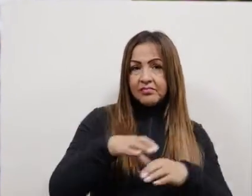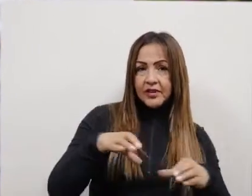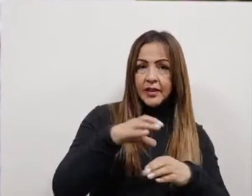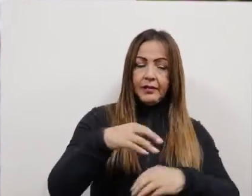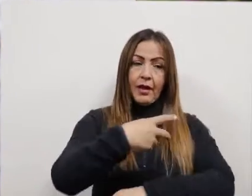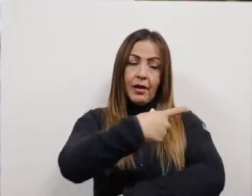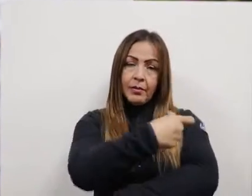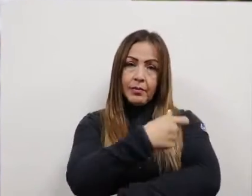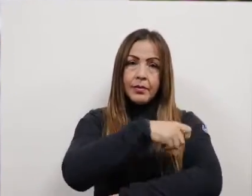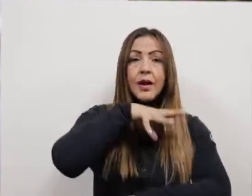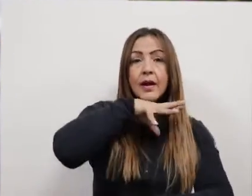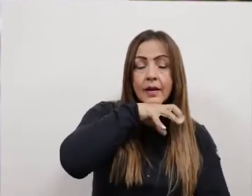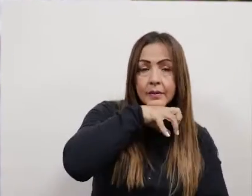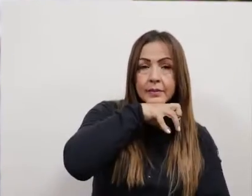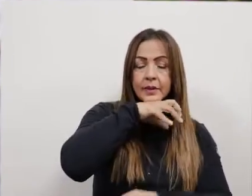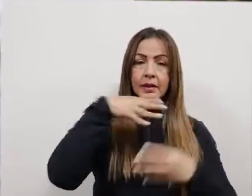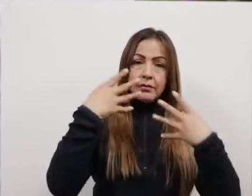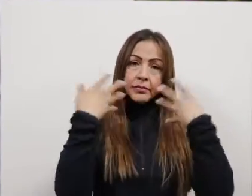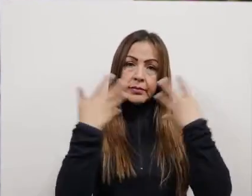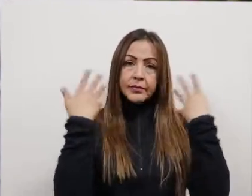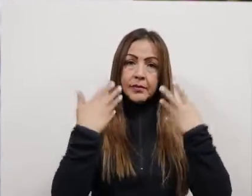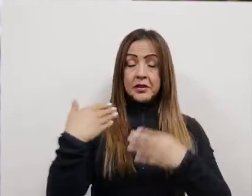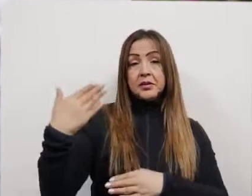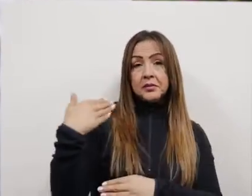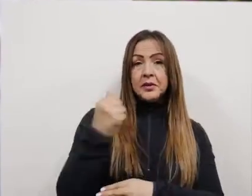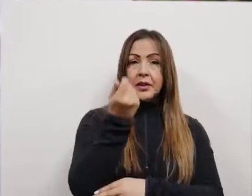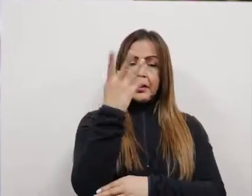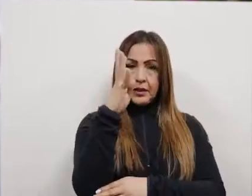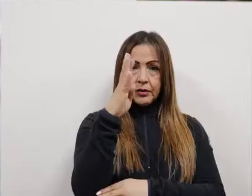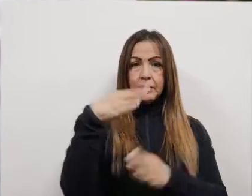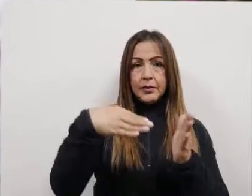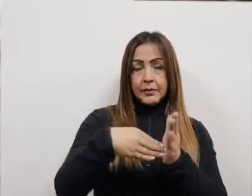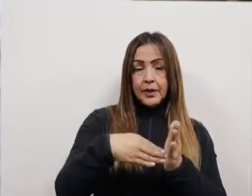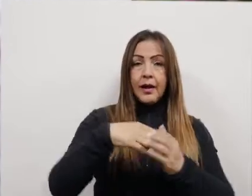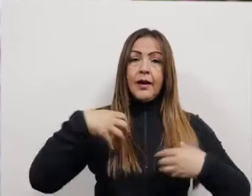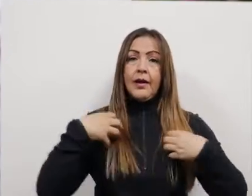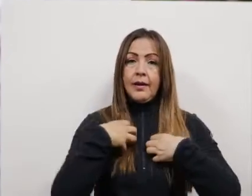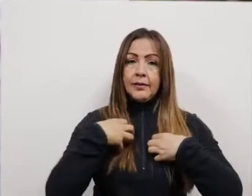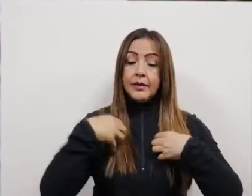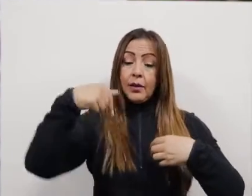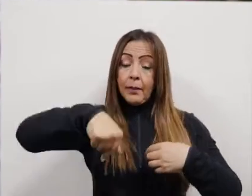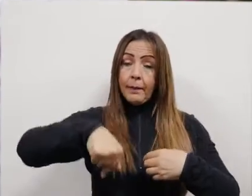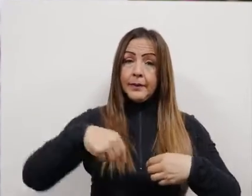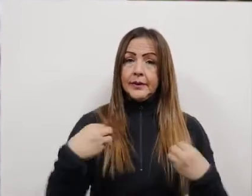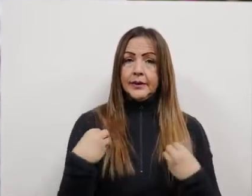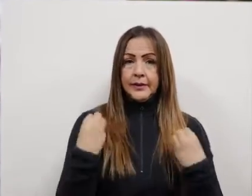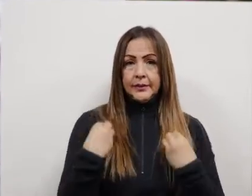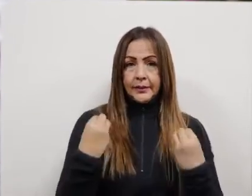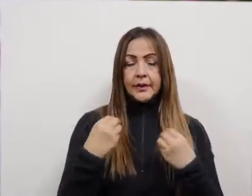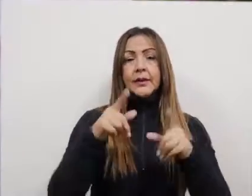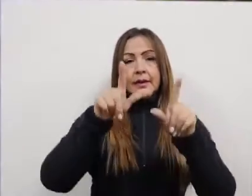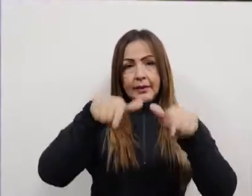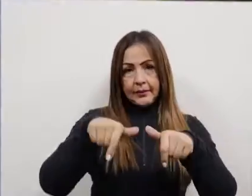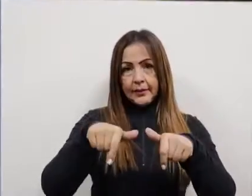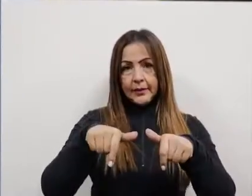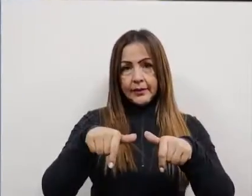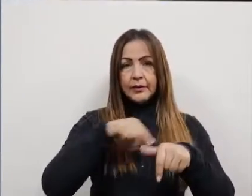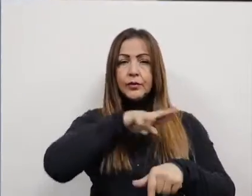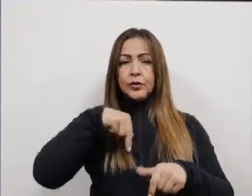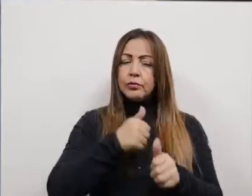Actividades también como la vacunación de caninos y felinos, beneficiando hacia más de 14.000 animalitos del municipio.